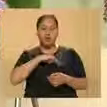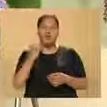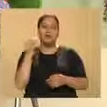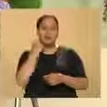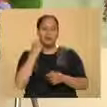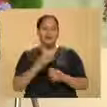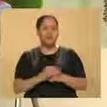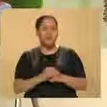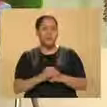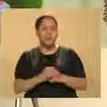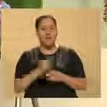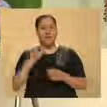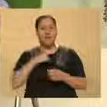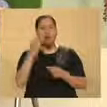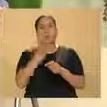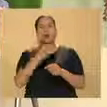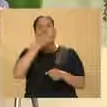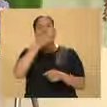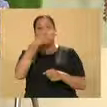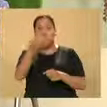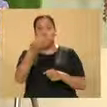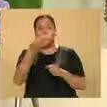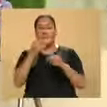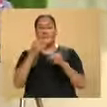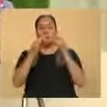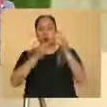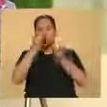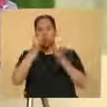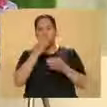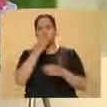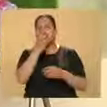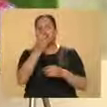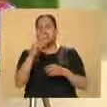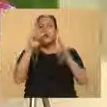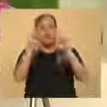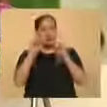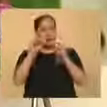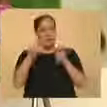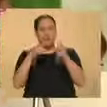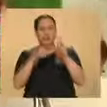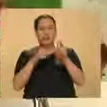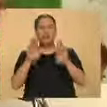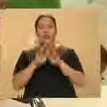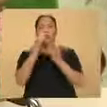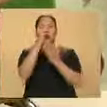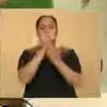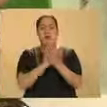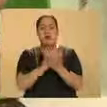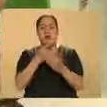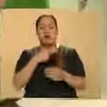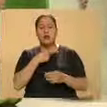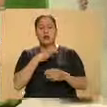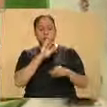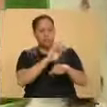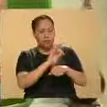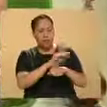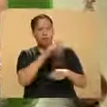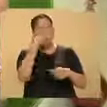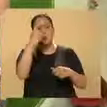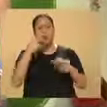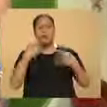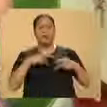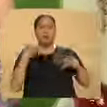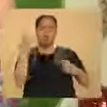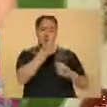abogada. Y yo tengo una noticia que decirles hablando de este tema, reinserción social para víctimas de violencia,